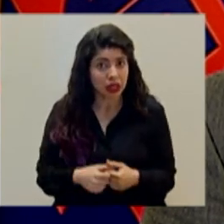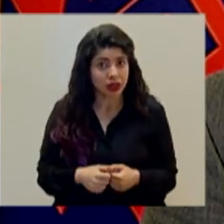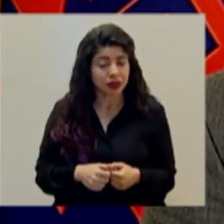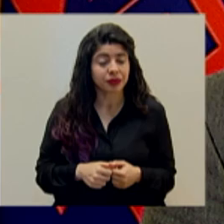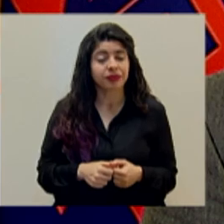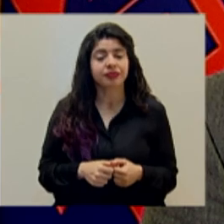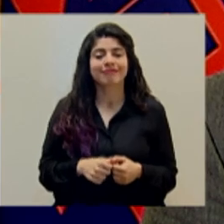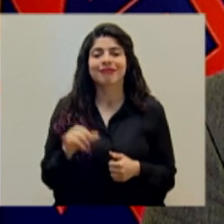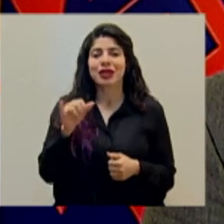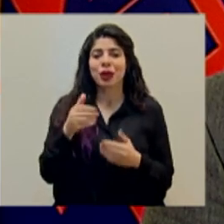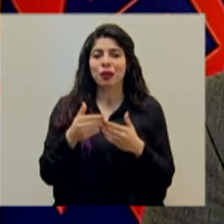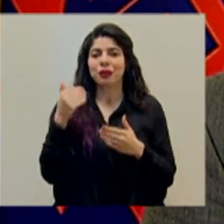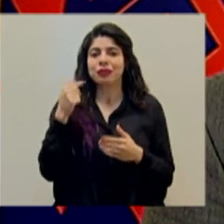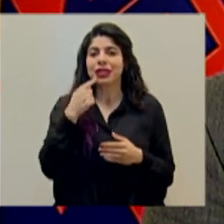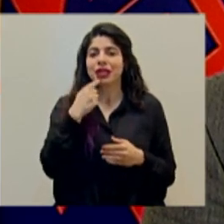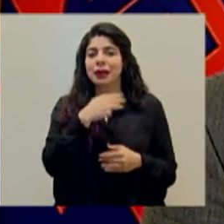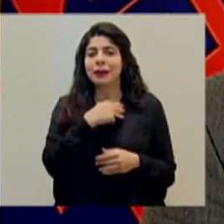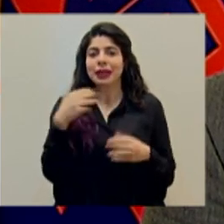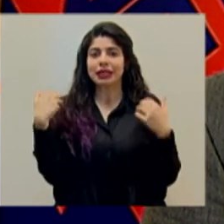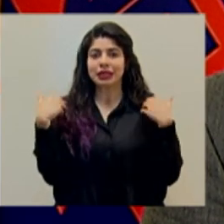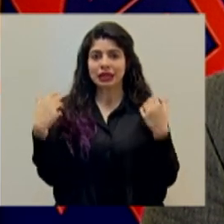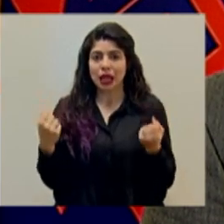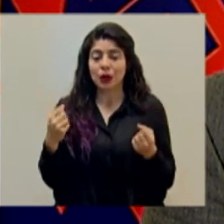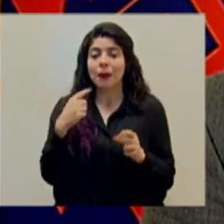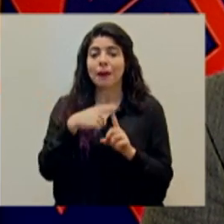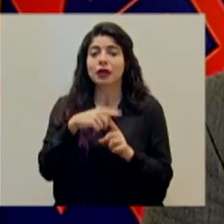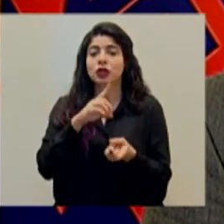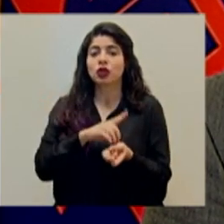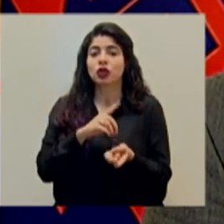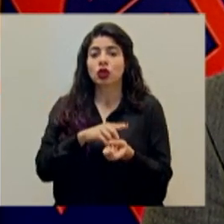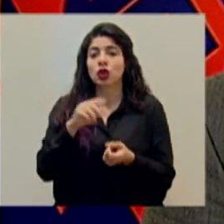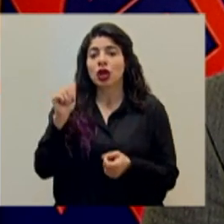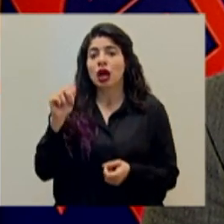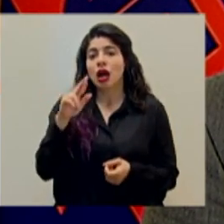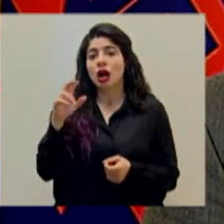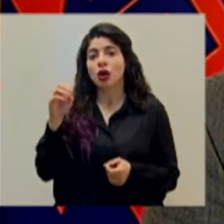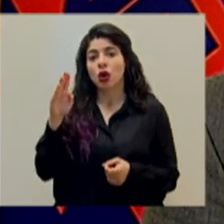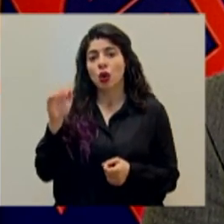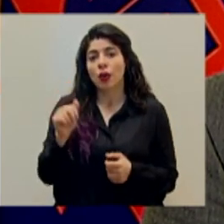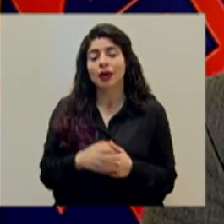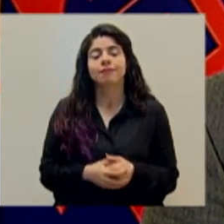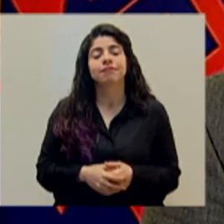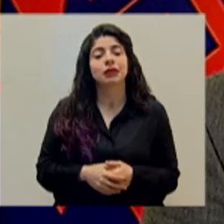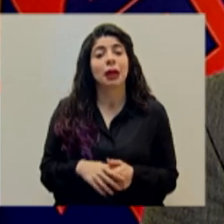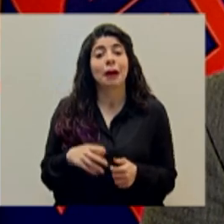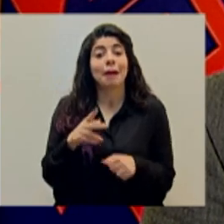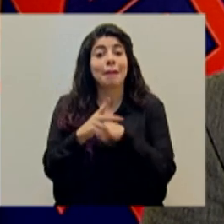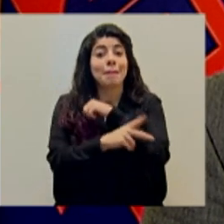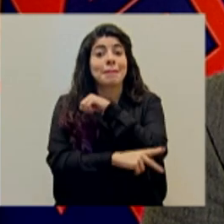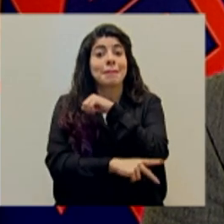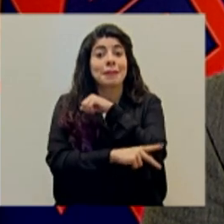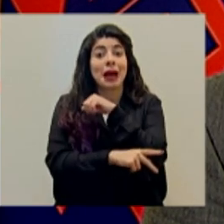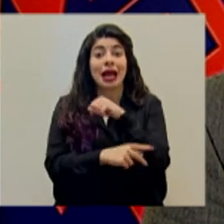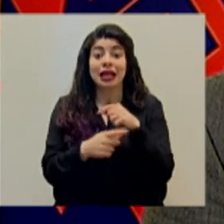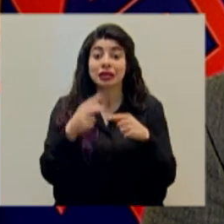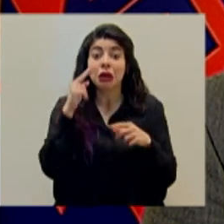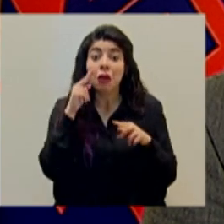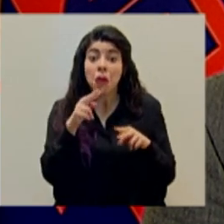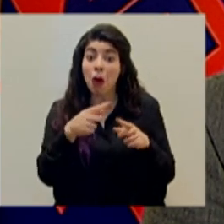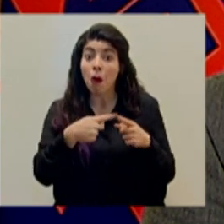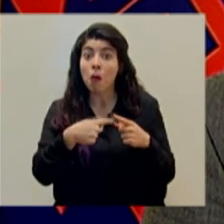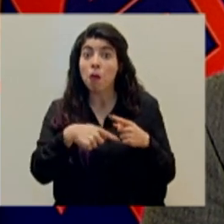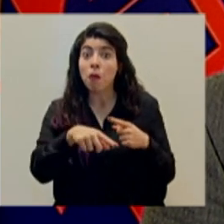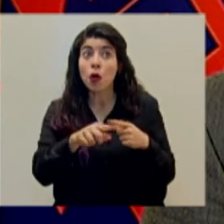Tal y como nos lo mencionaba el ministro de Salud y el doctor Arroba, que el país esté muy pronto a que justamente tenga